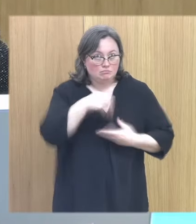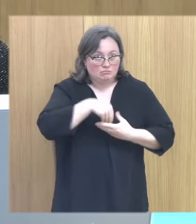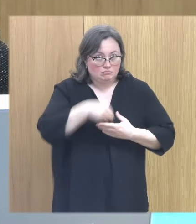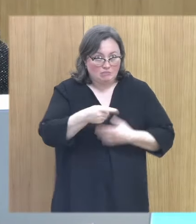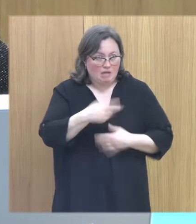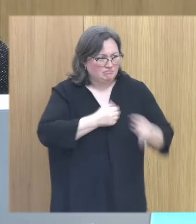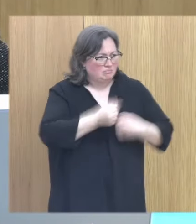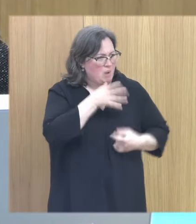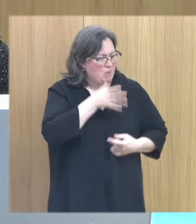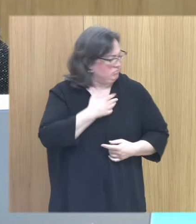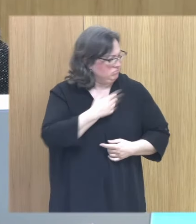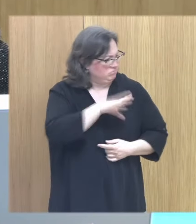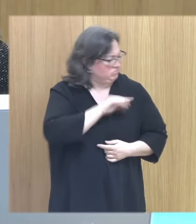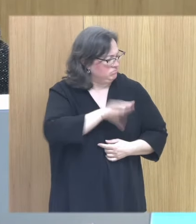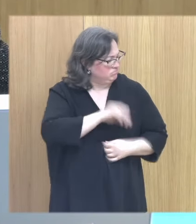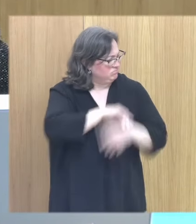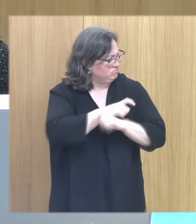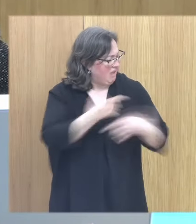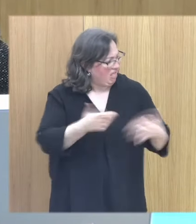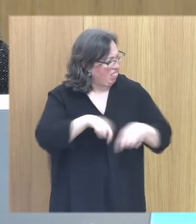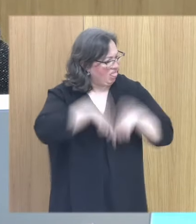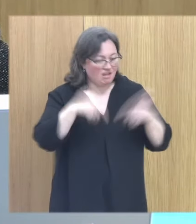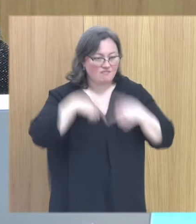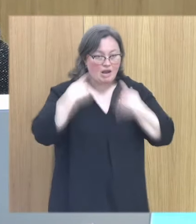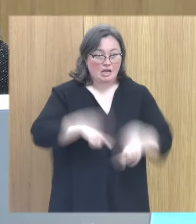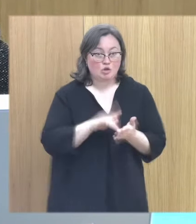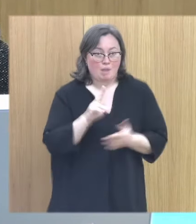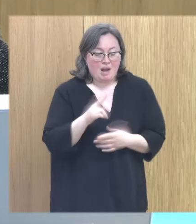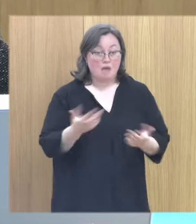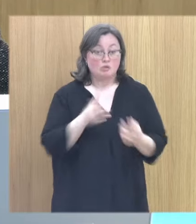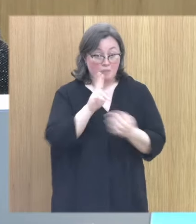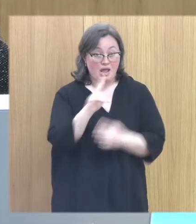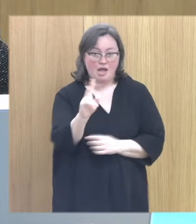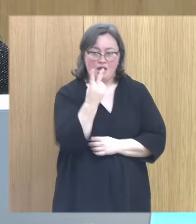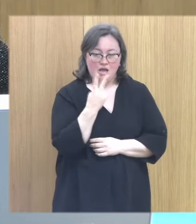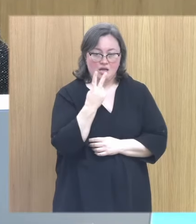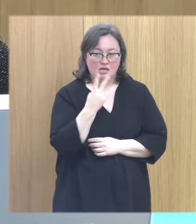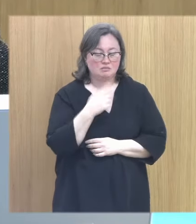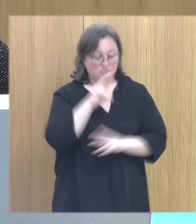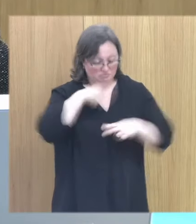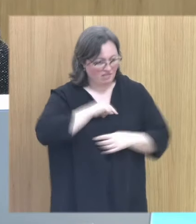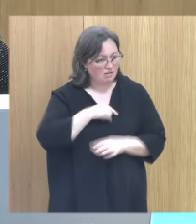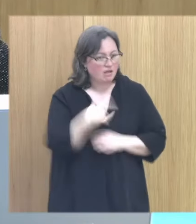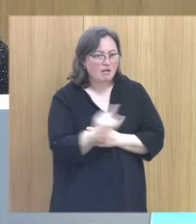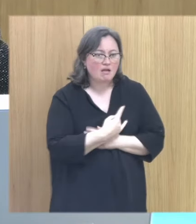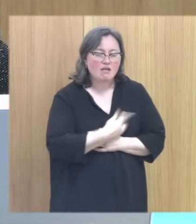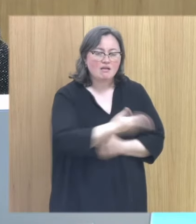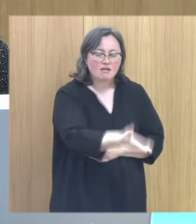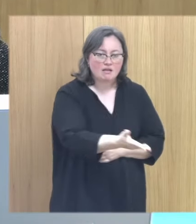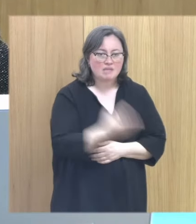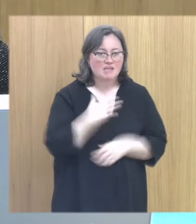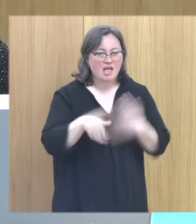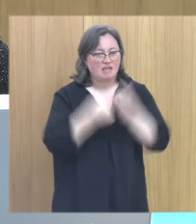nunca va a entender entonces hay una yo me he encontrado con muchos casos de parejas que se han sentido engañadas y